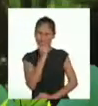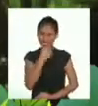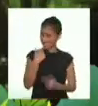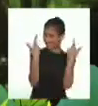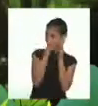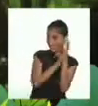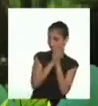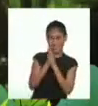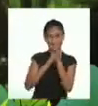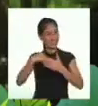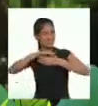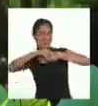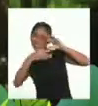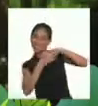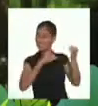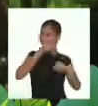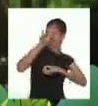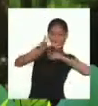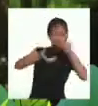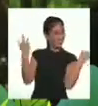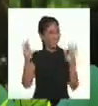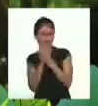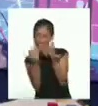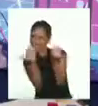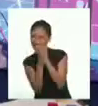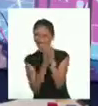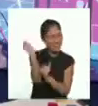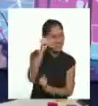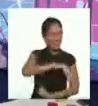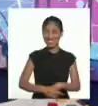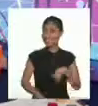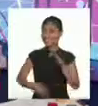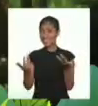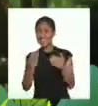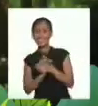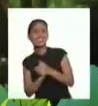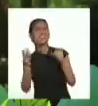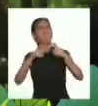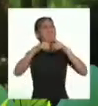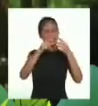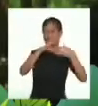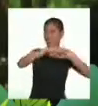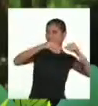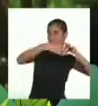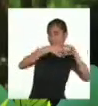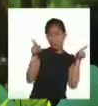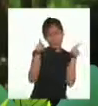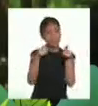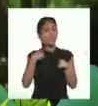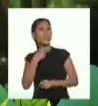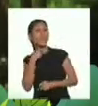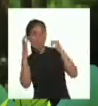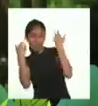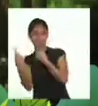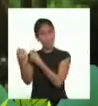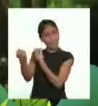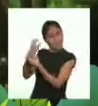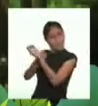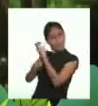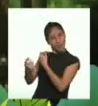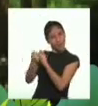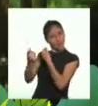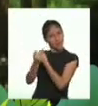¡Ya estoy lista para contar mi leyenda! ¡Adelante, Olinda! Esta leyenda me la contó mi abuelita.